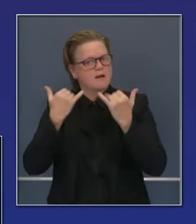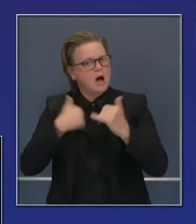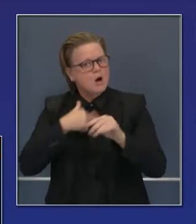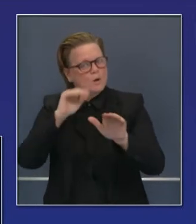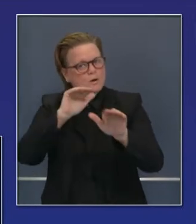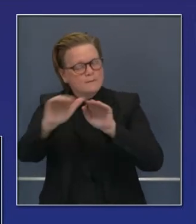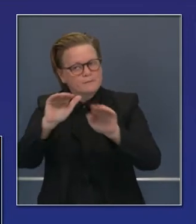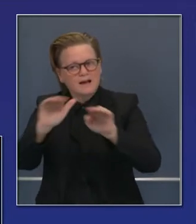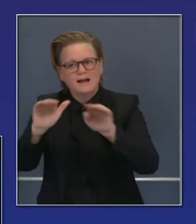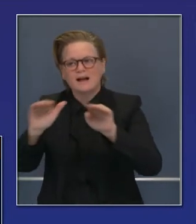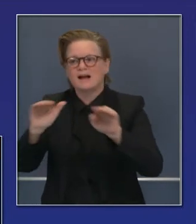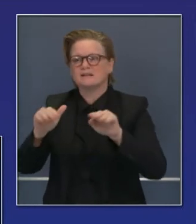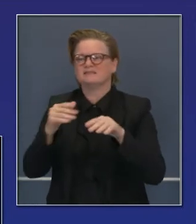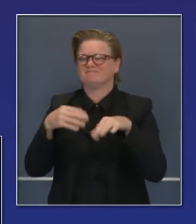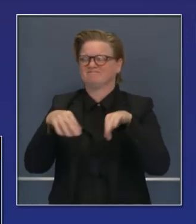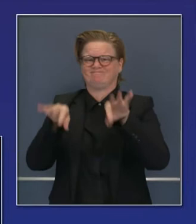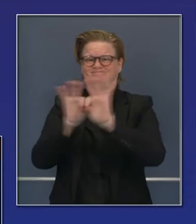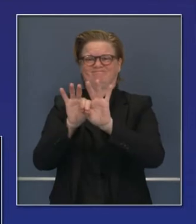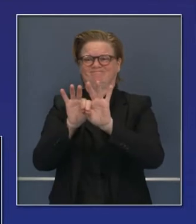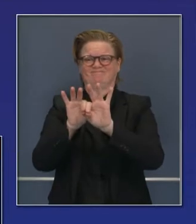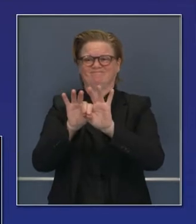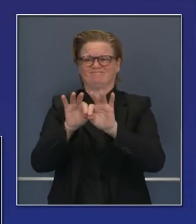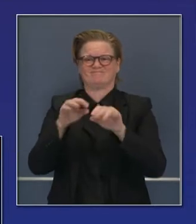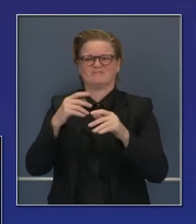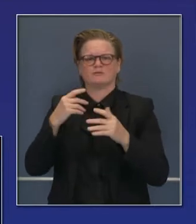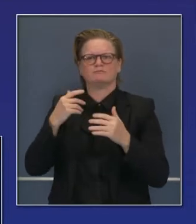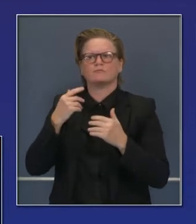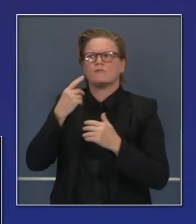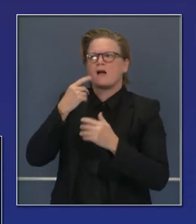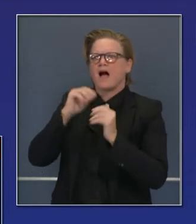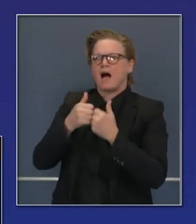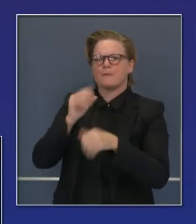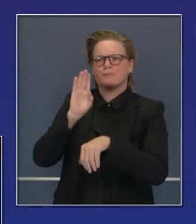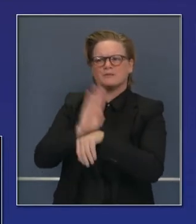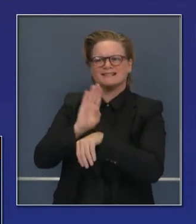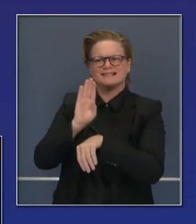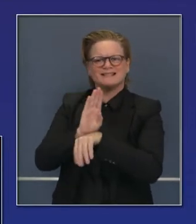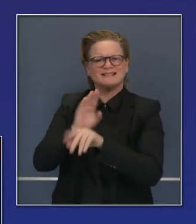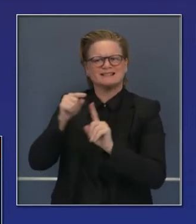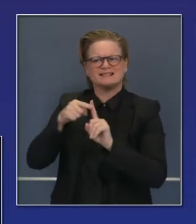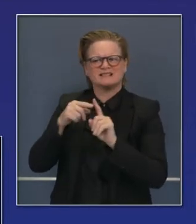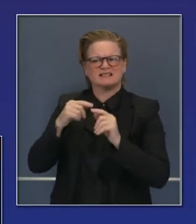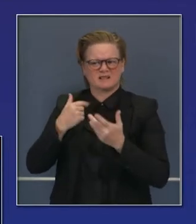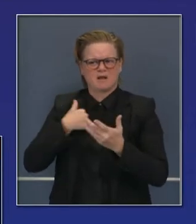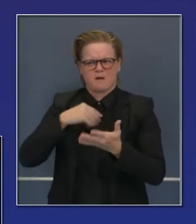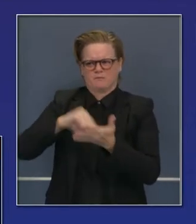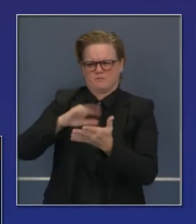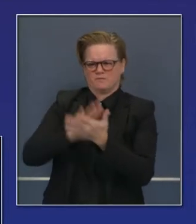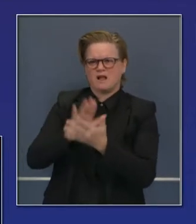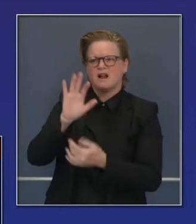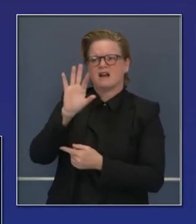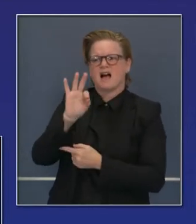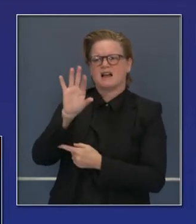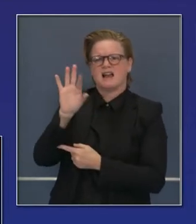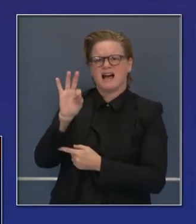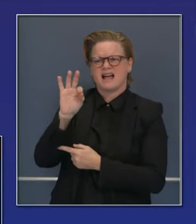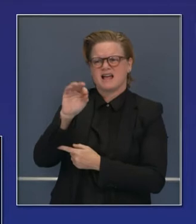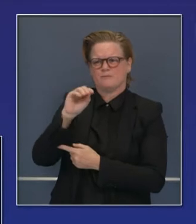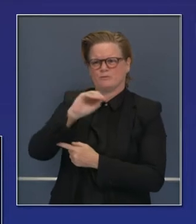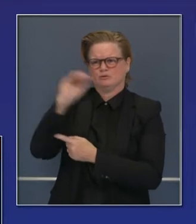la gente, una de las cosas críticas que proporcionamos a negocios, y tomé una nota aquí que 99.6% de negocios